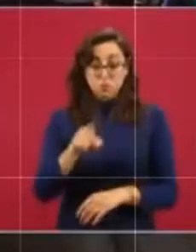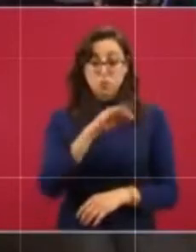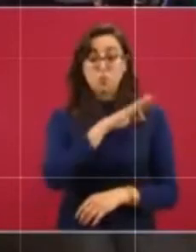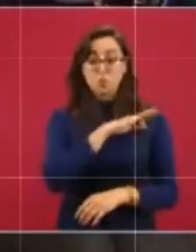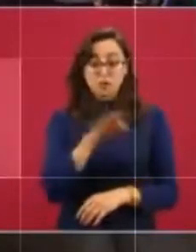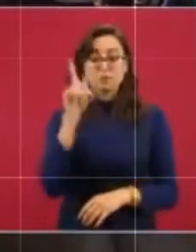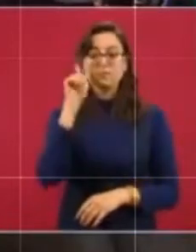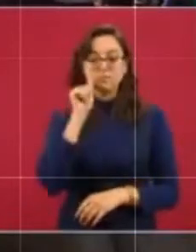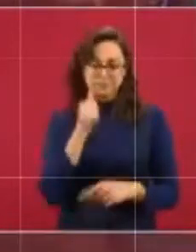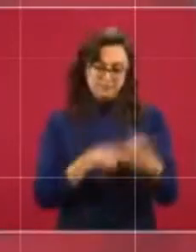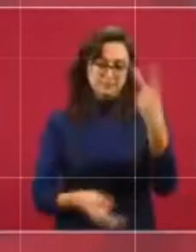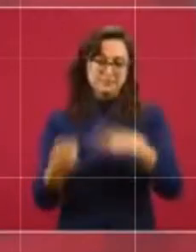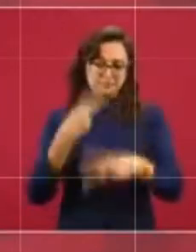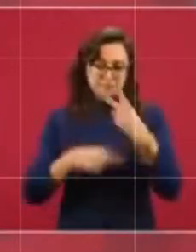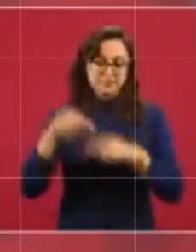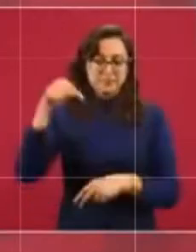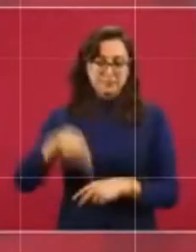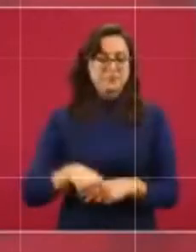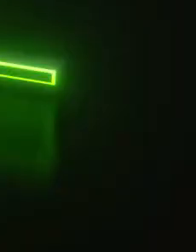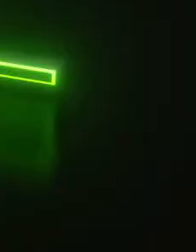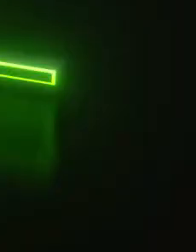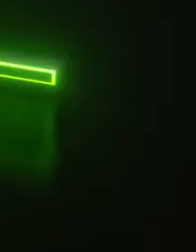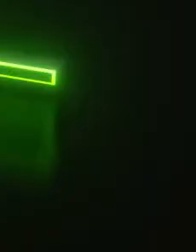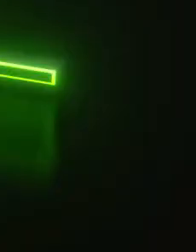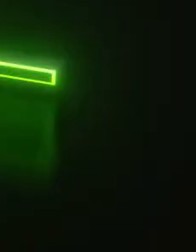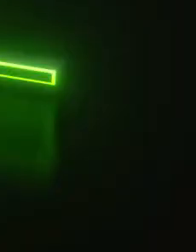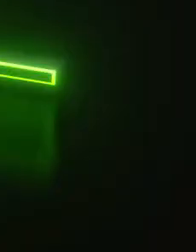te invitamos para que estés mañana. Claro que sí.